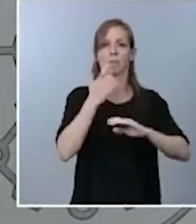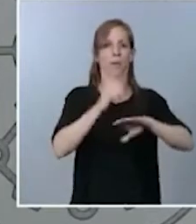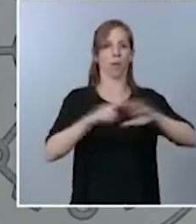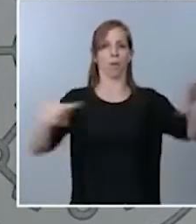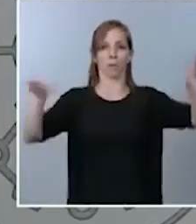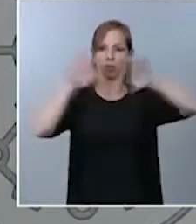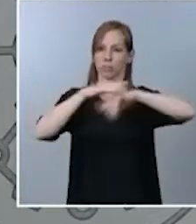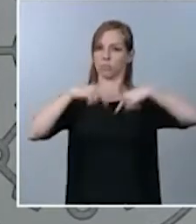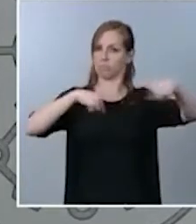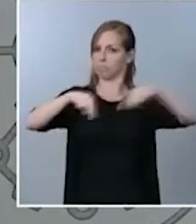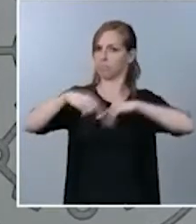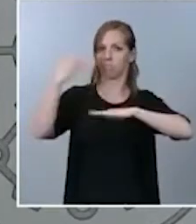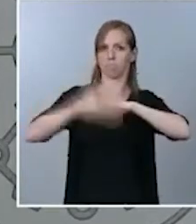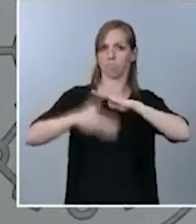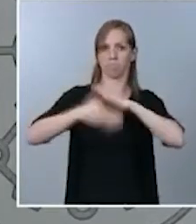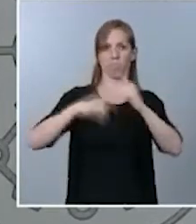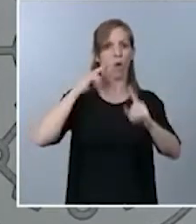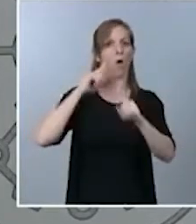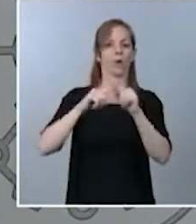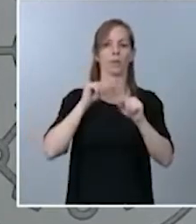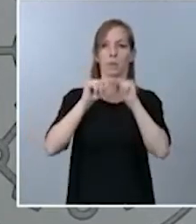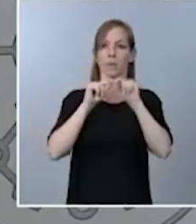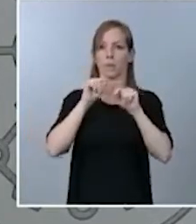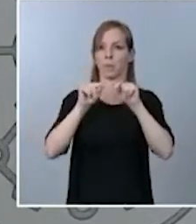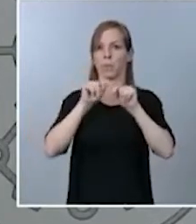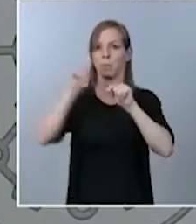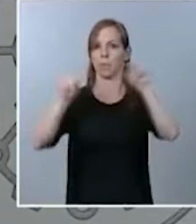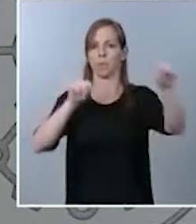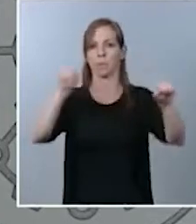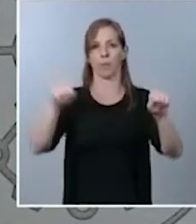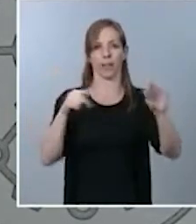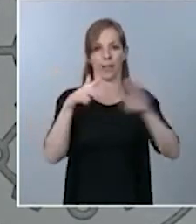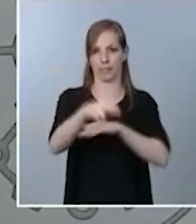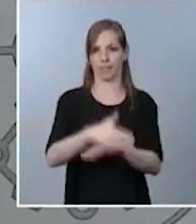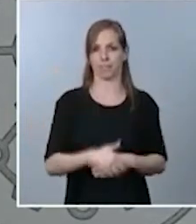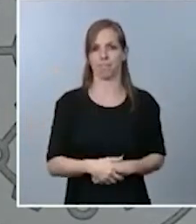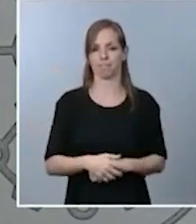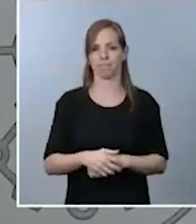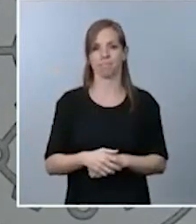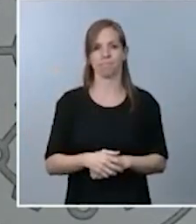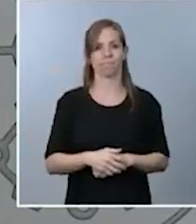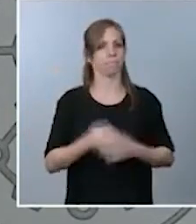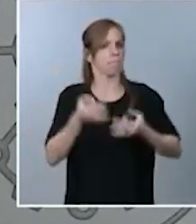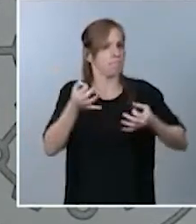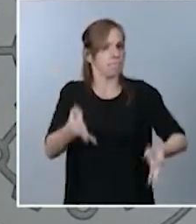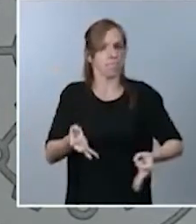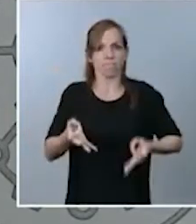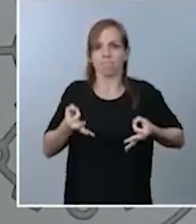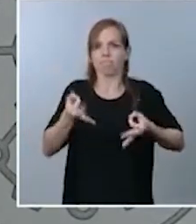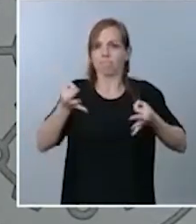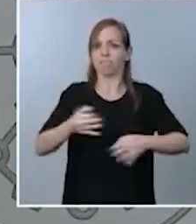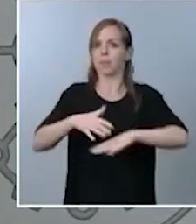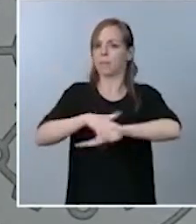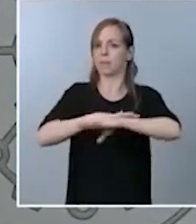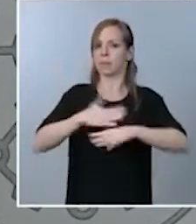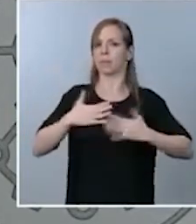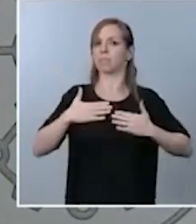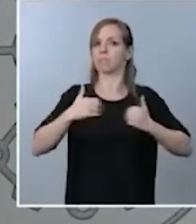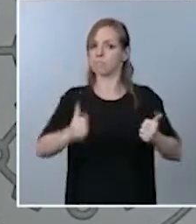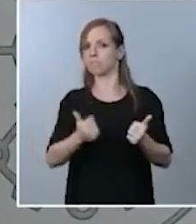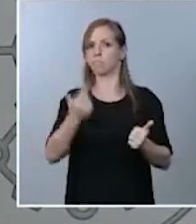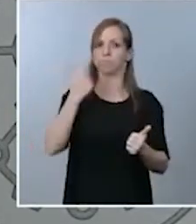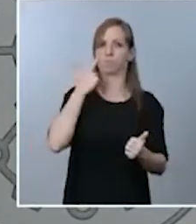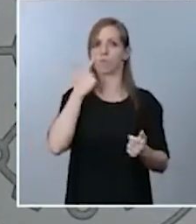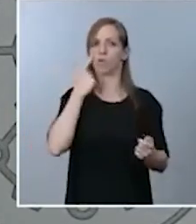frenar el ritmo de contagio. Como siempre, el Ministerio de Sanidad está permanentemente monitorizando y en